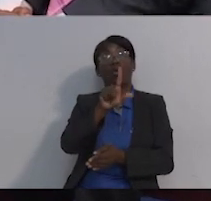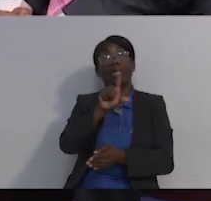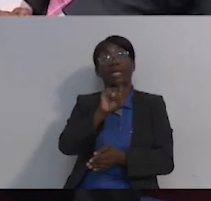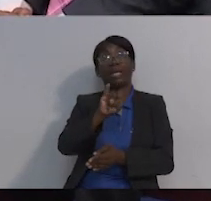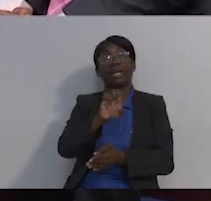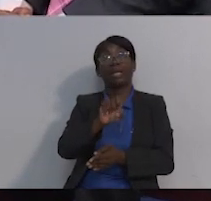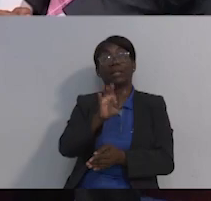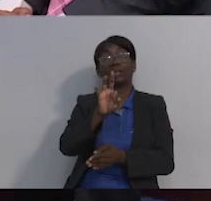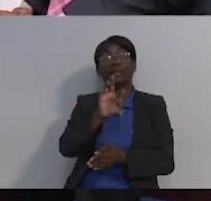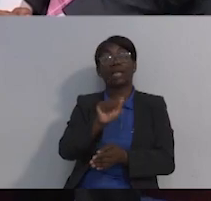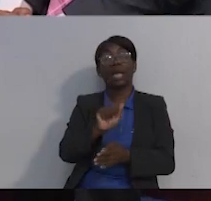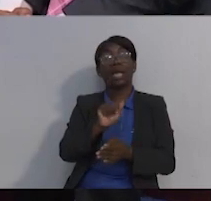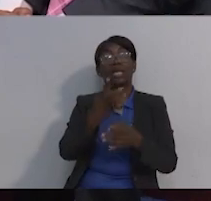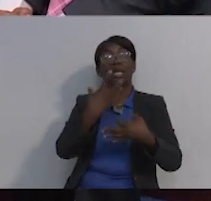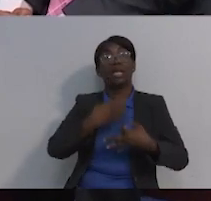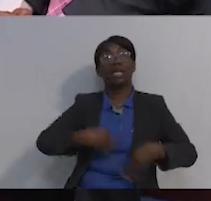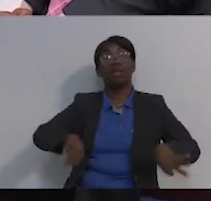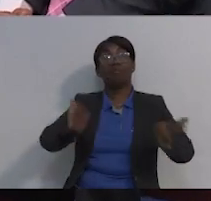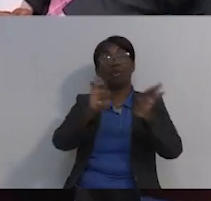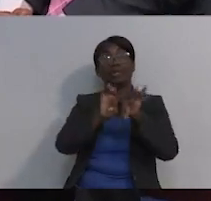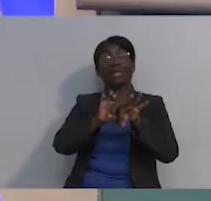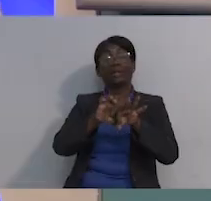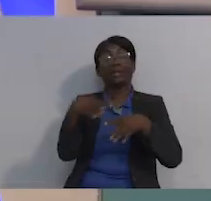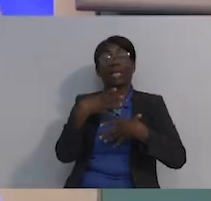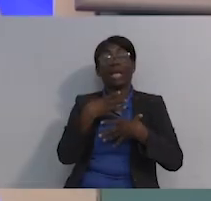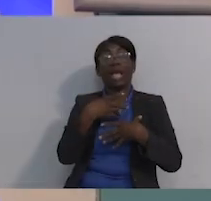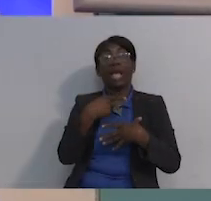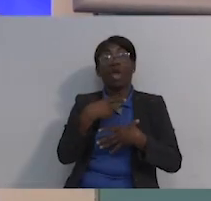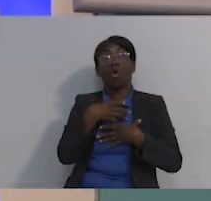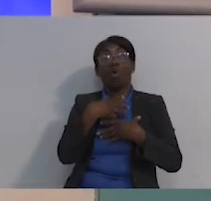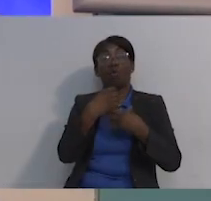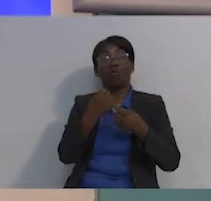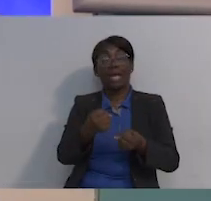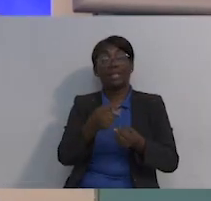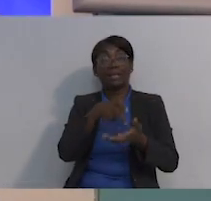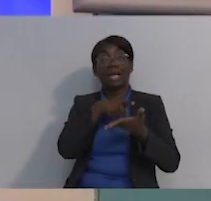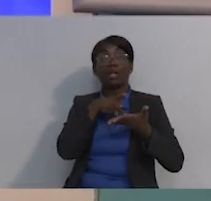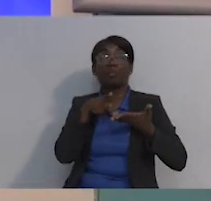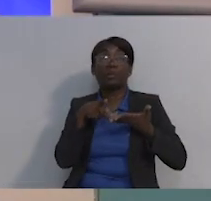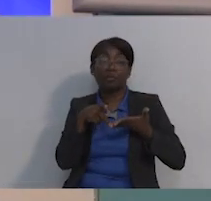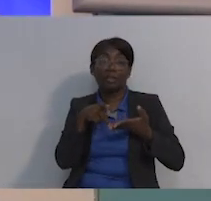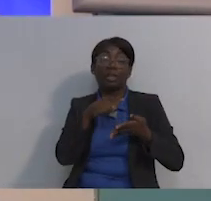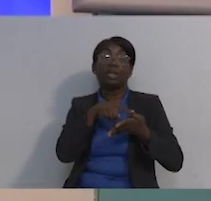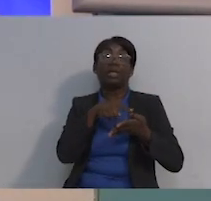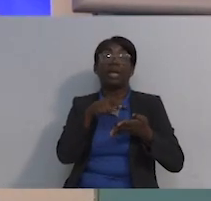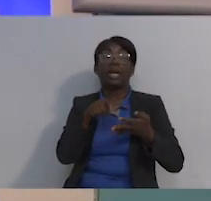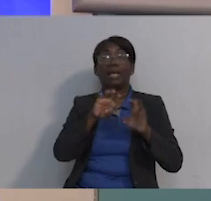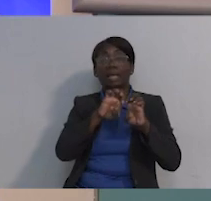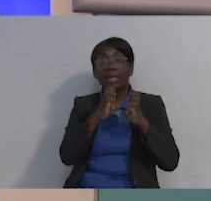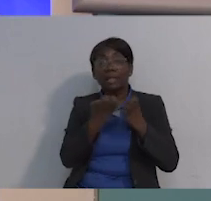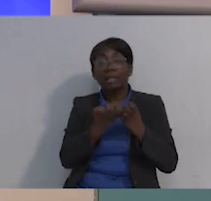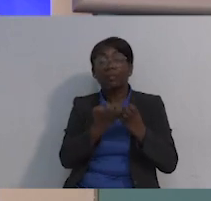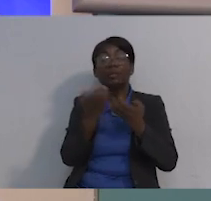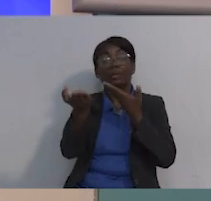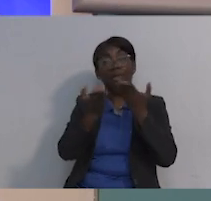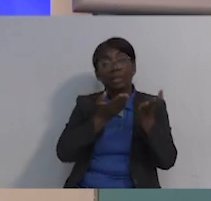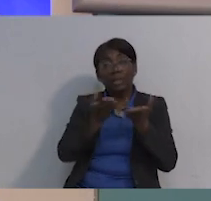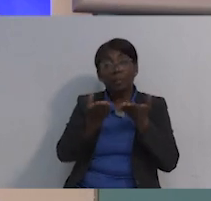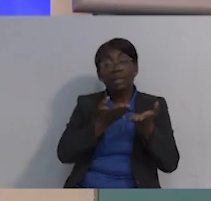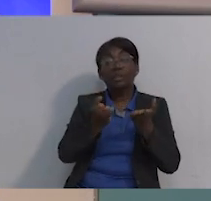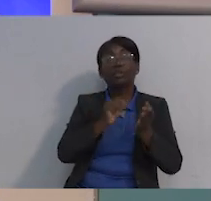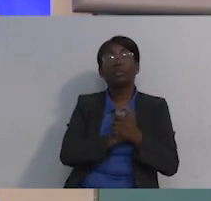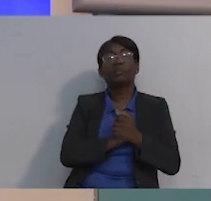los profesionales, en el equipo que los está atendiendo. Para eso uno tiene que atreverse a